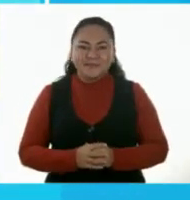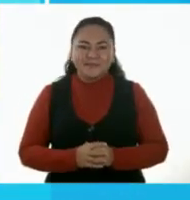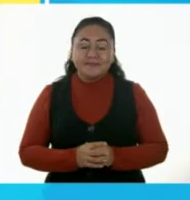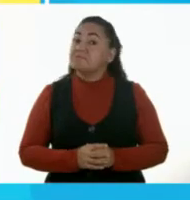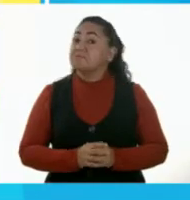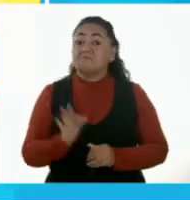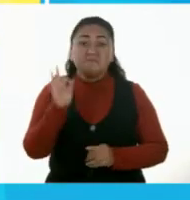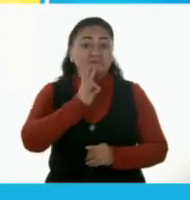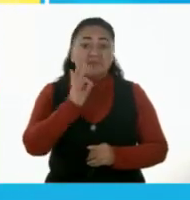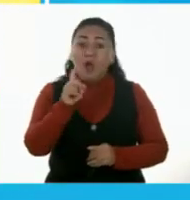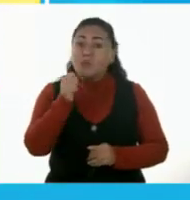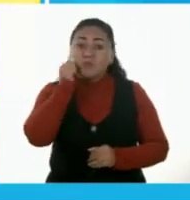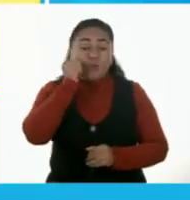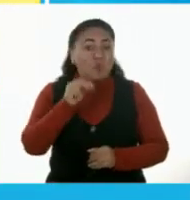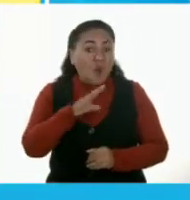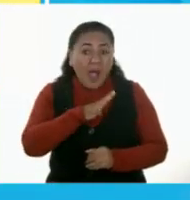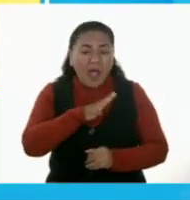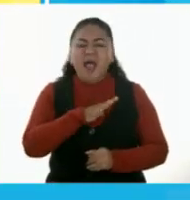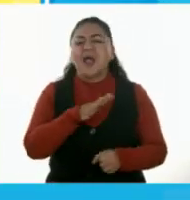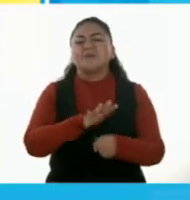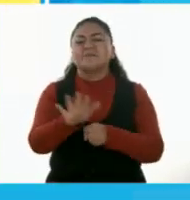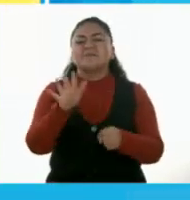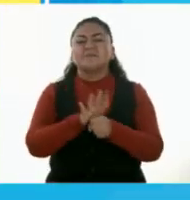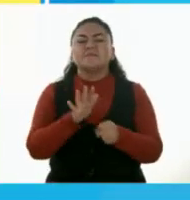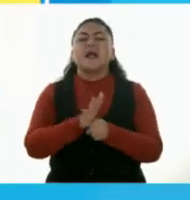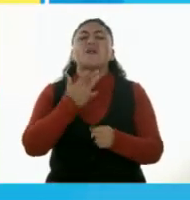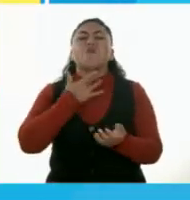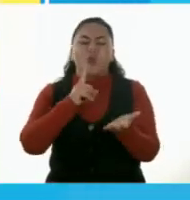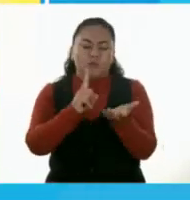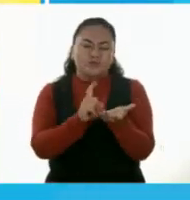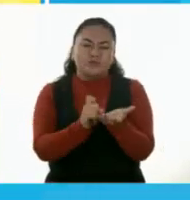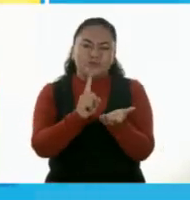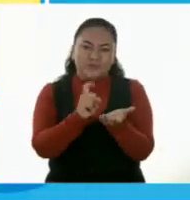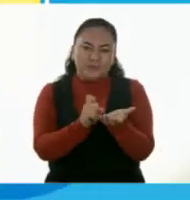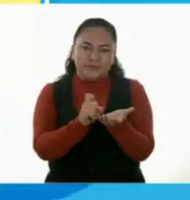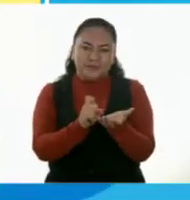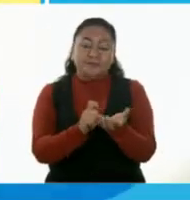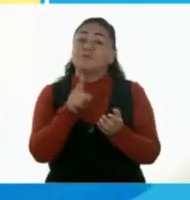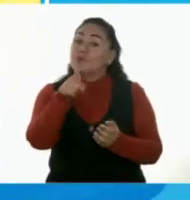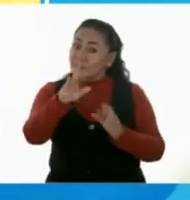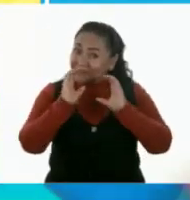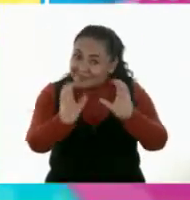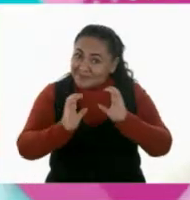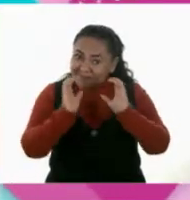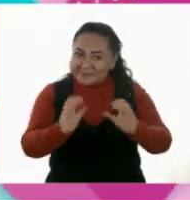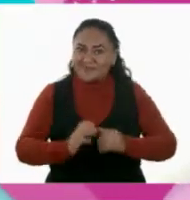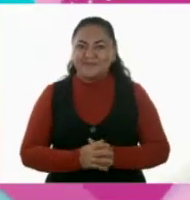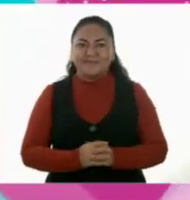Si no tienes agua y jabón, usa desinfectantes a base de alcohol. ¡Cuídate!